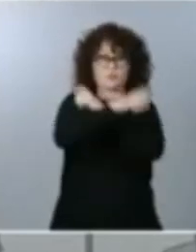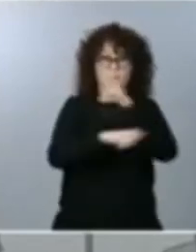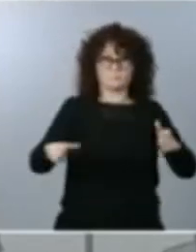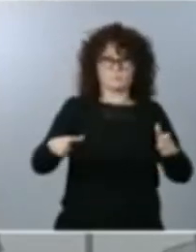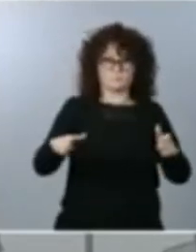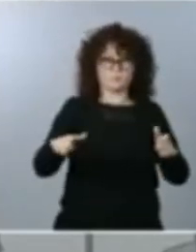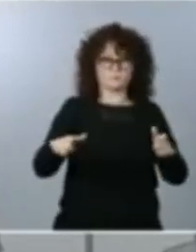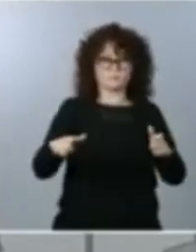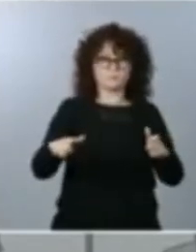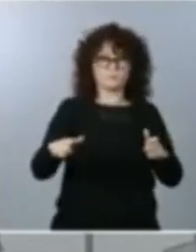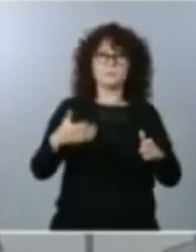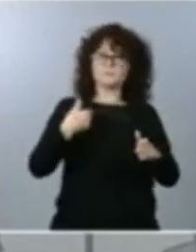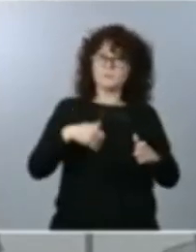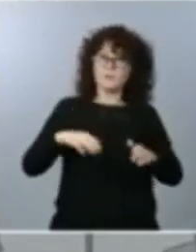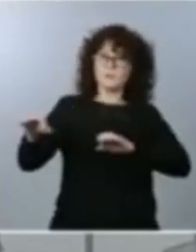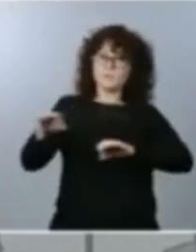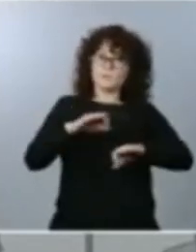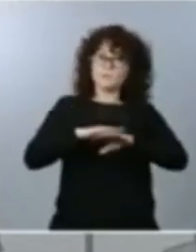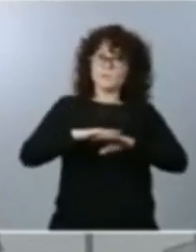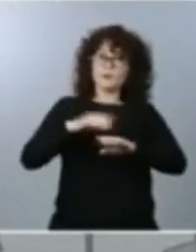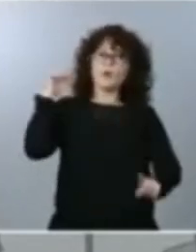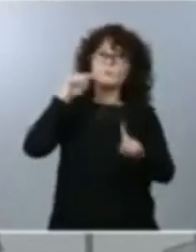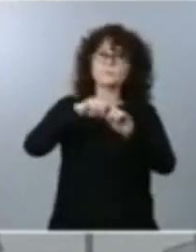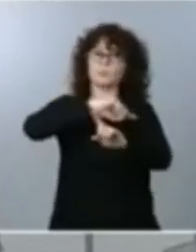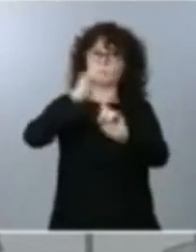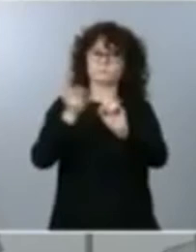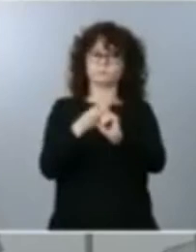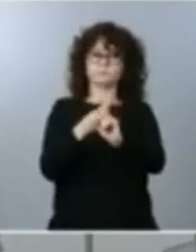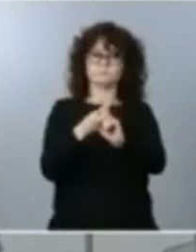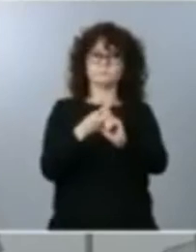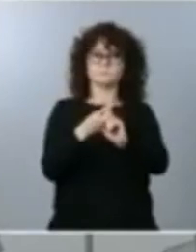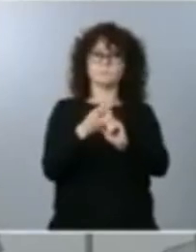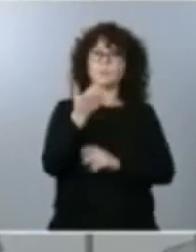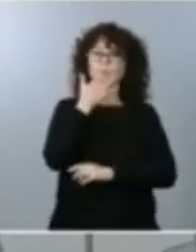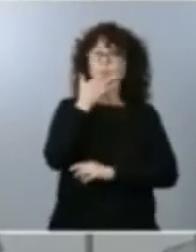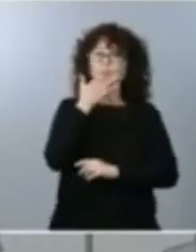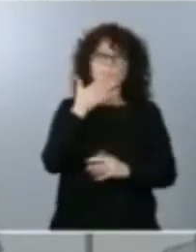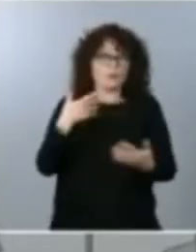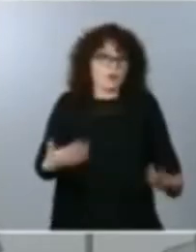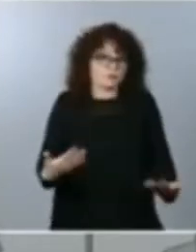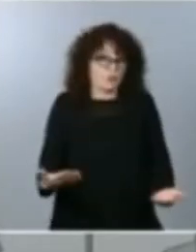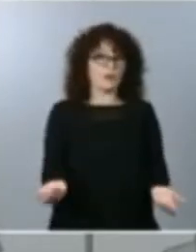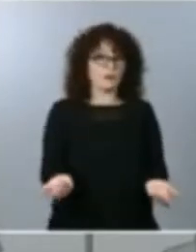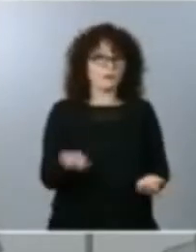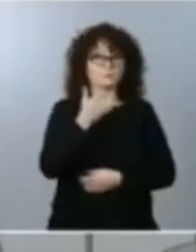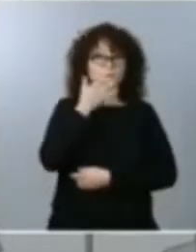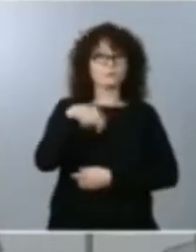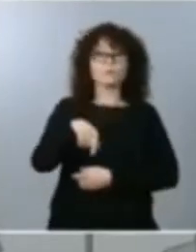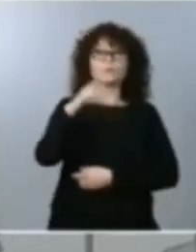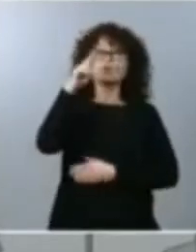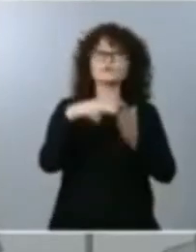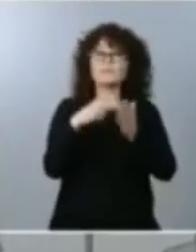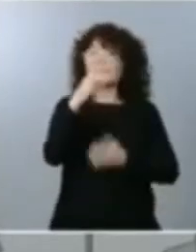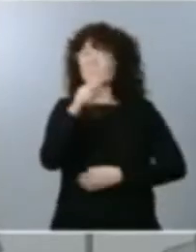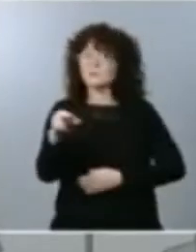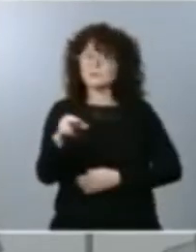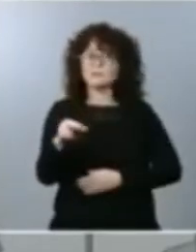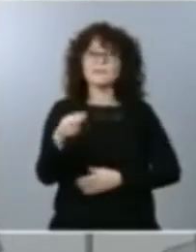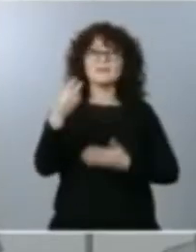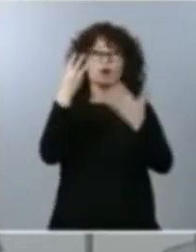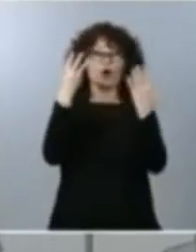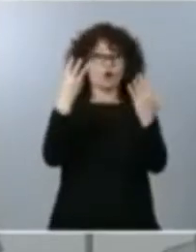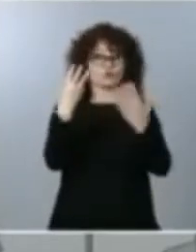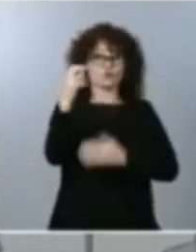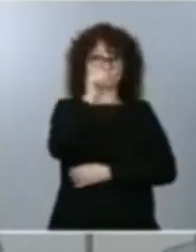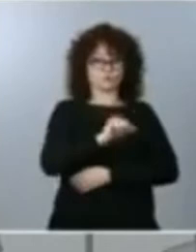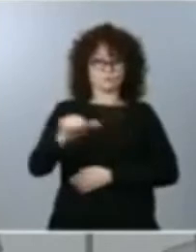preparados para lograr el objetivo. Un ejemplo muy actual es que este año en el año 2020 en ocho semanas tan solo en